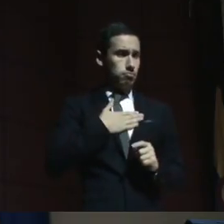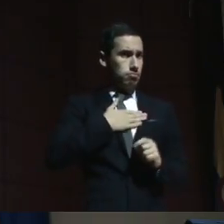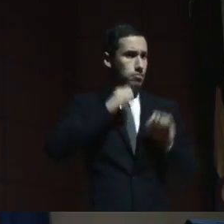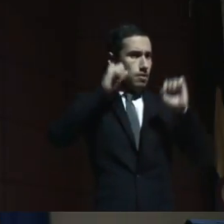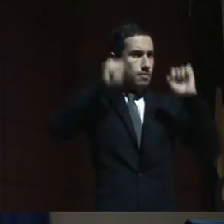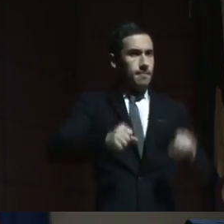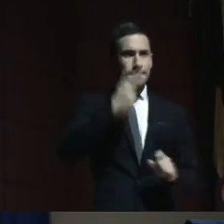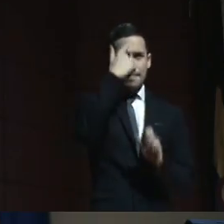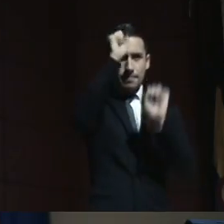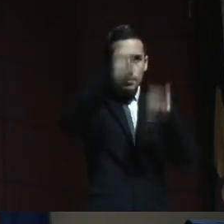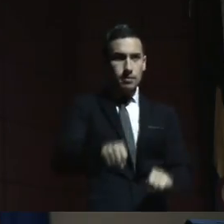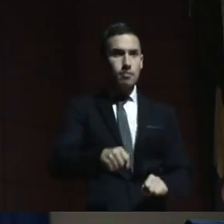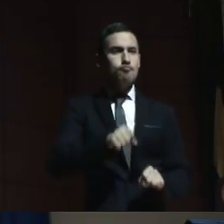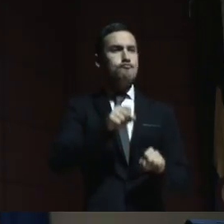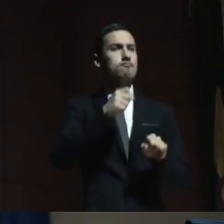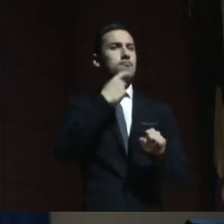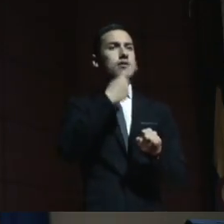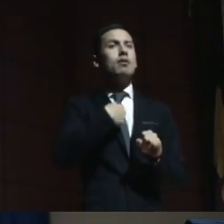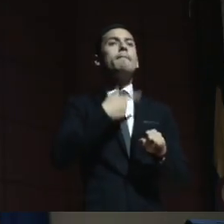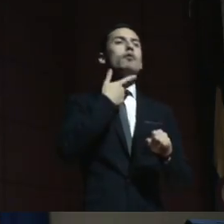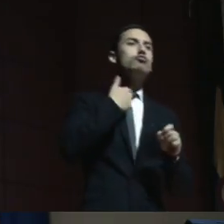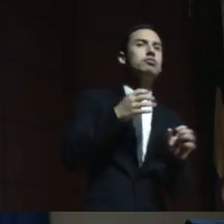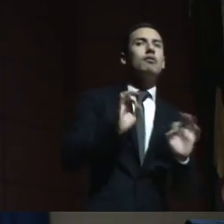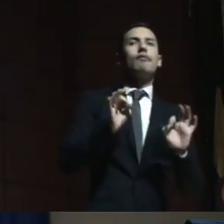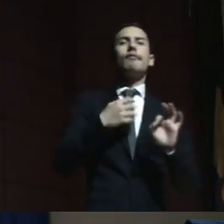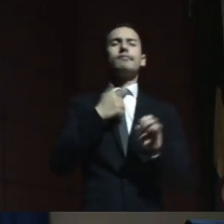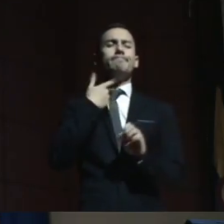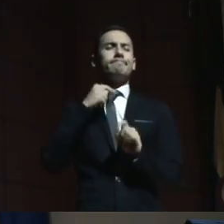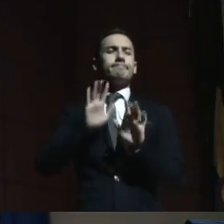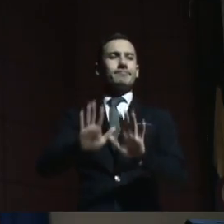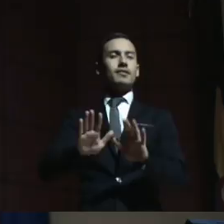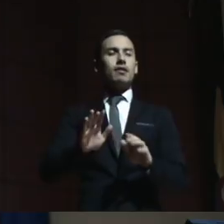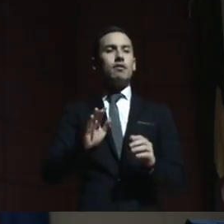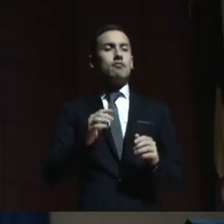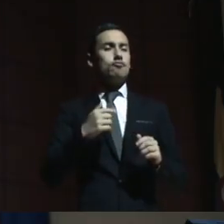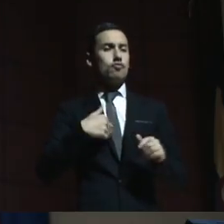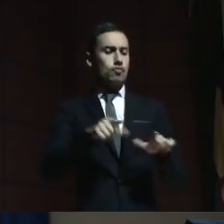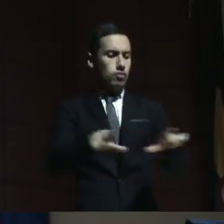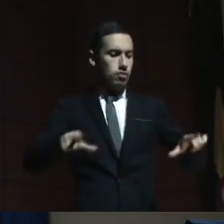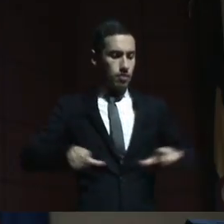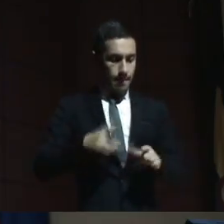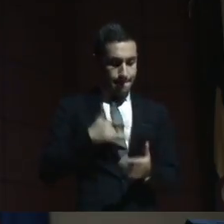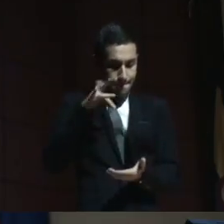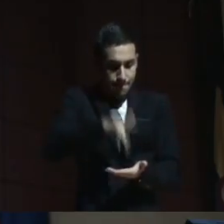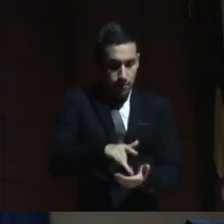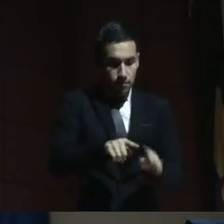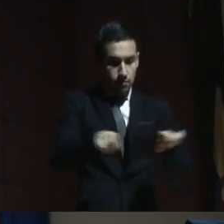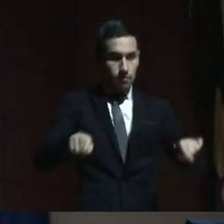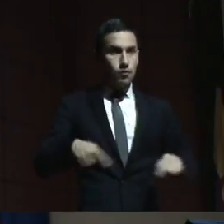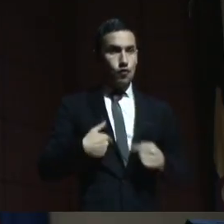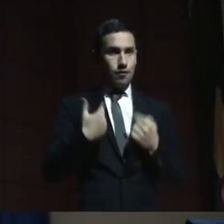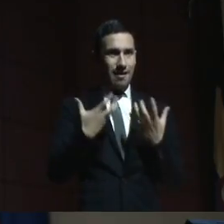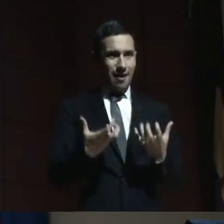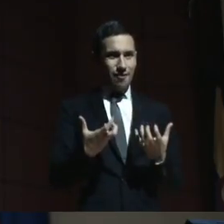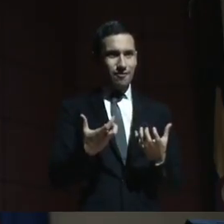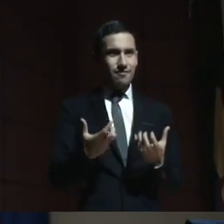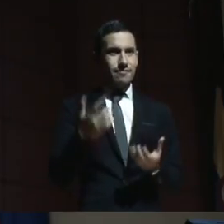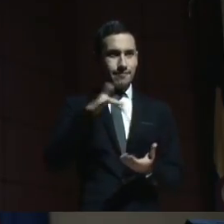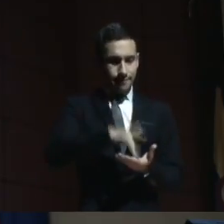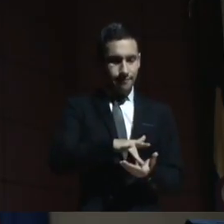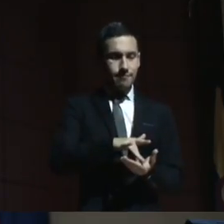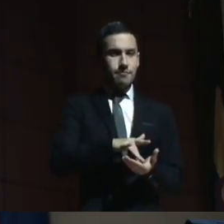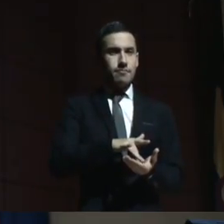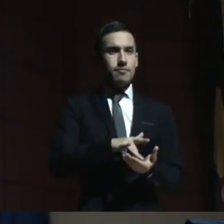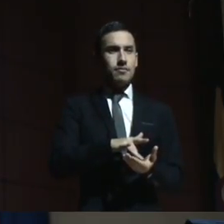si algo nos gusta o no nos gusta, si el lugar donde estoy es en el que quiero estar, ¿cierto?